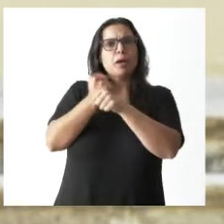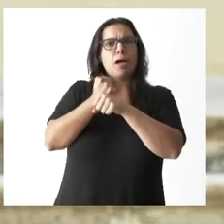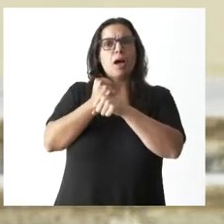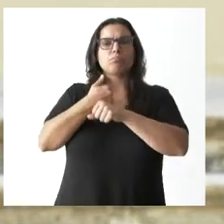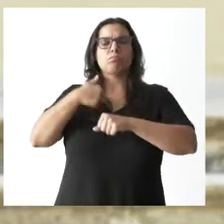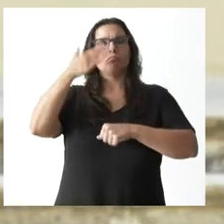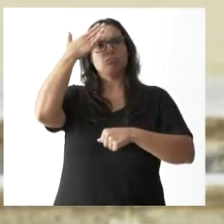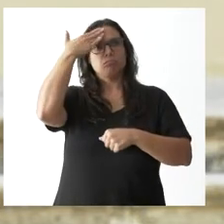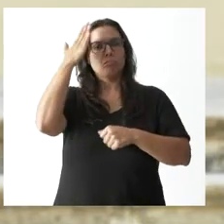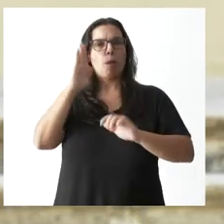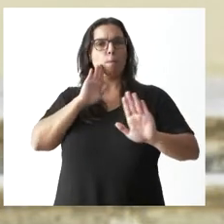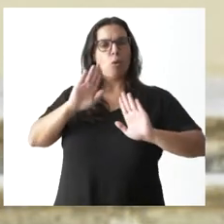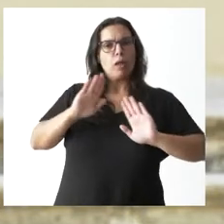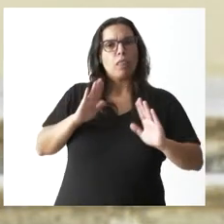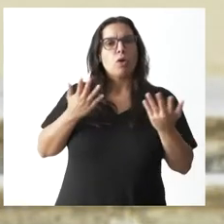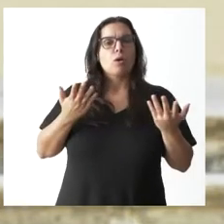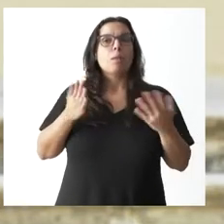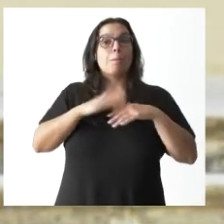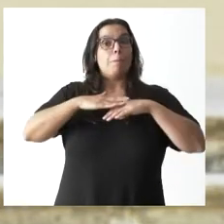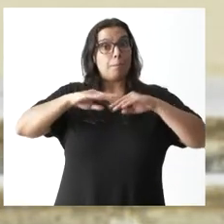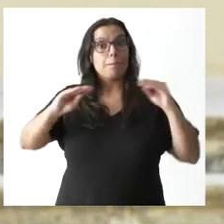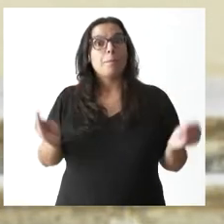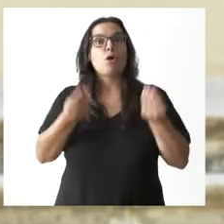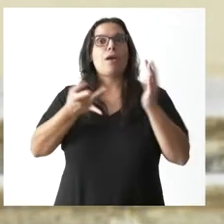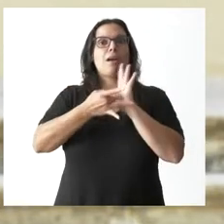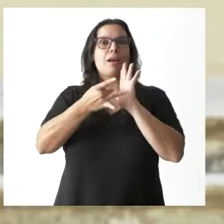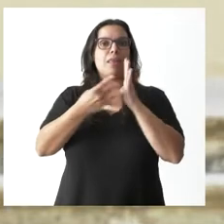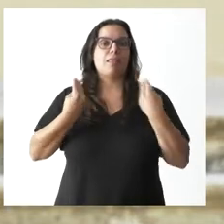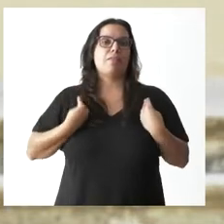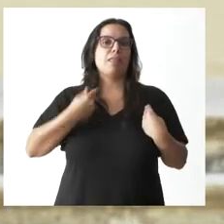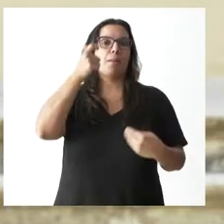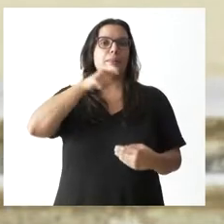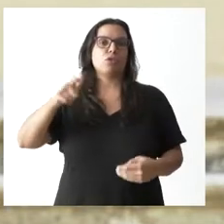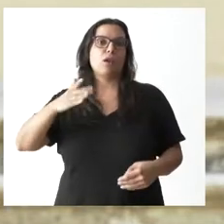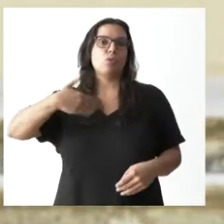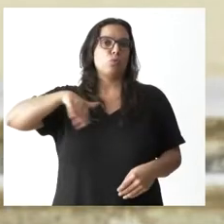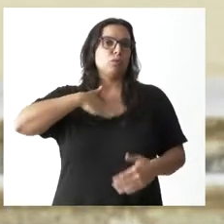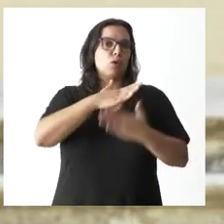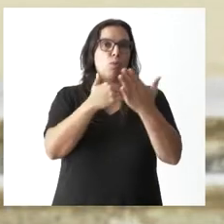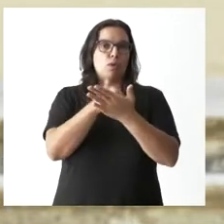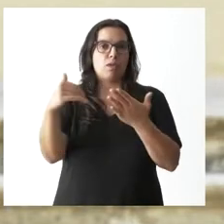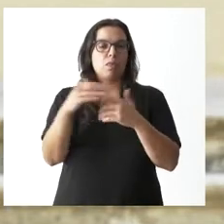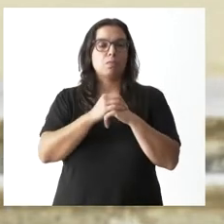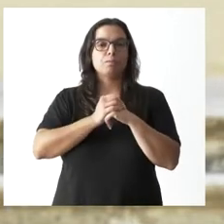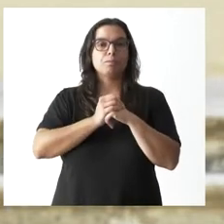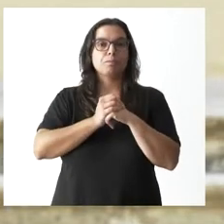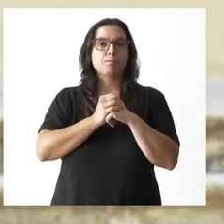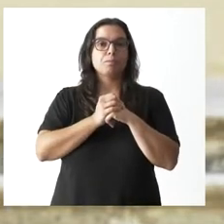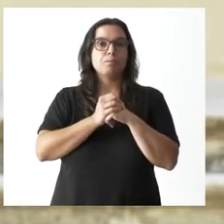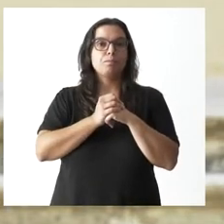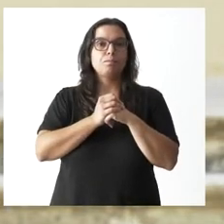moderación para mejorar la calidad de vida de las personas de nuestra comunidad autónoma y de